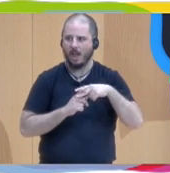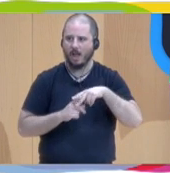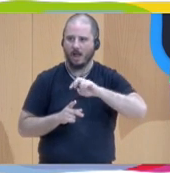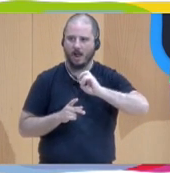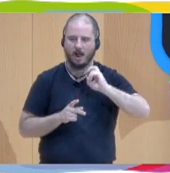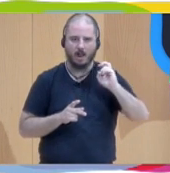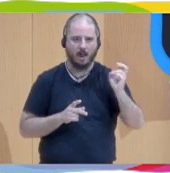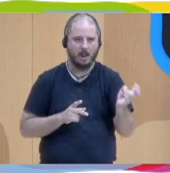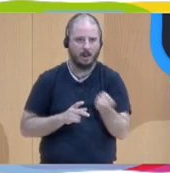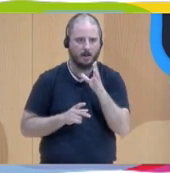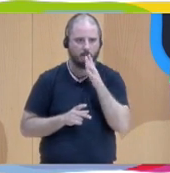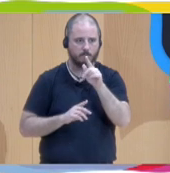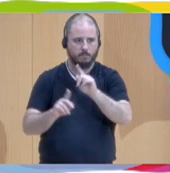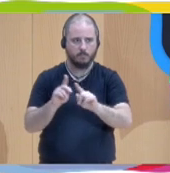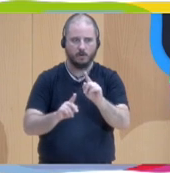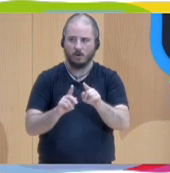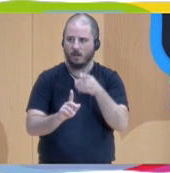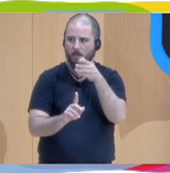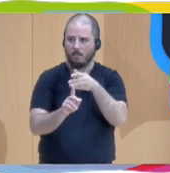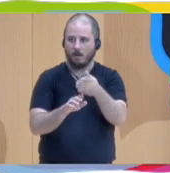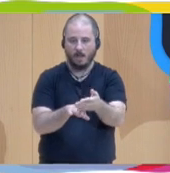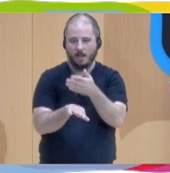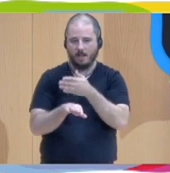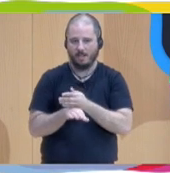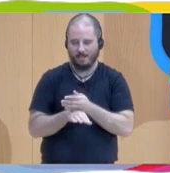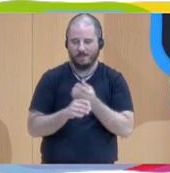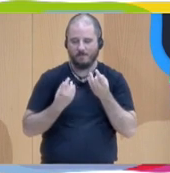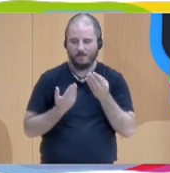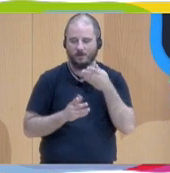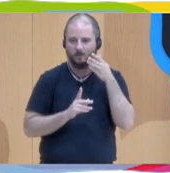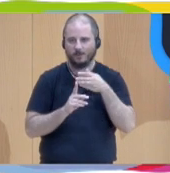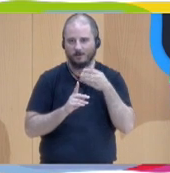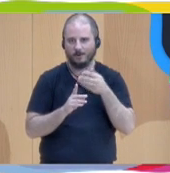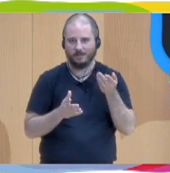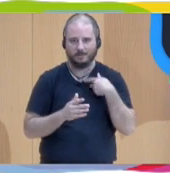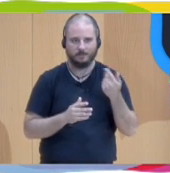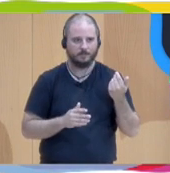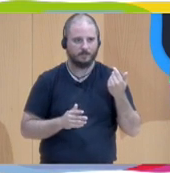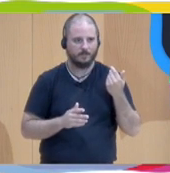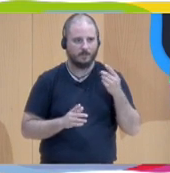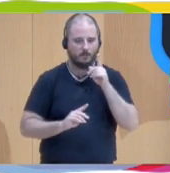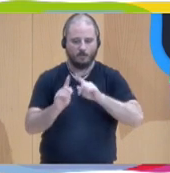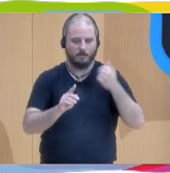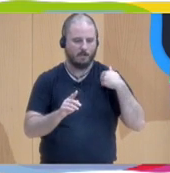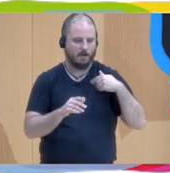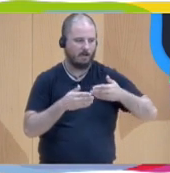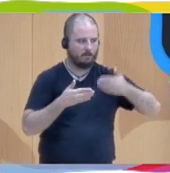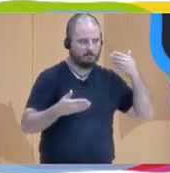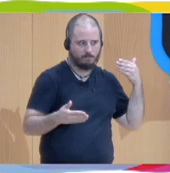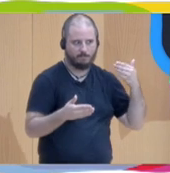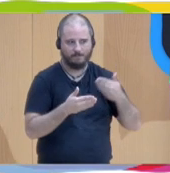abordar los problemas de una manera temprana y no cuando ha transcurrido ya mucho tiempo. Y luego,